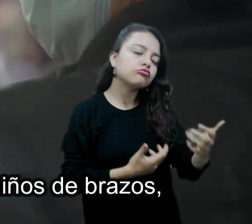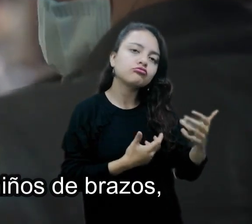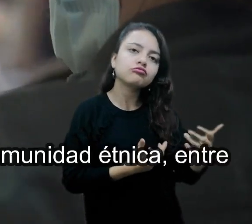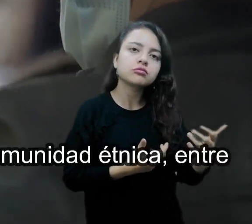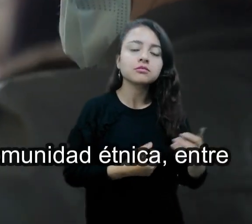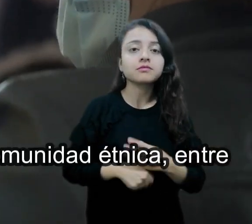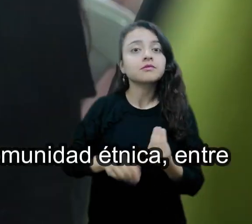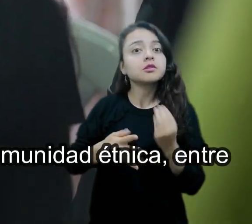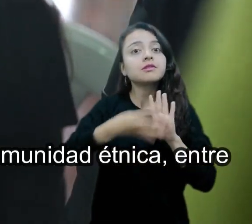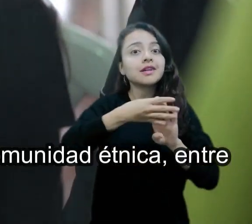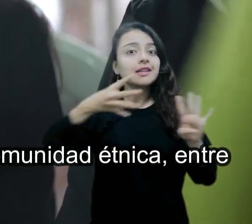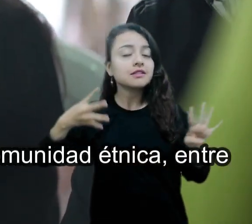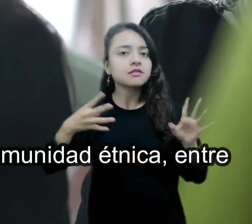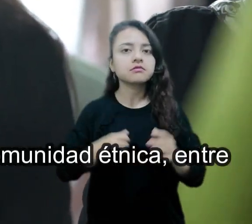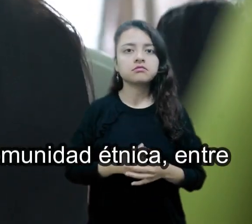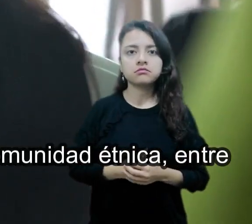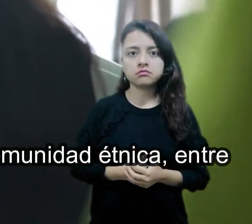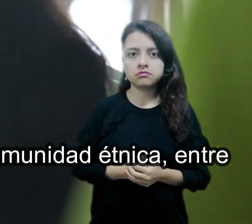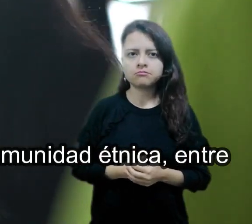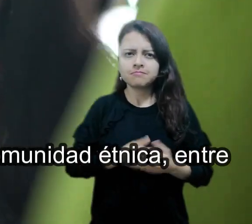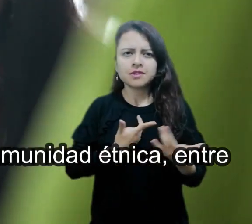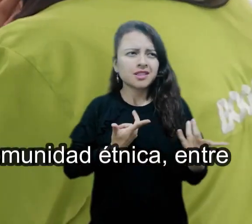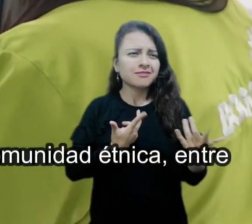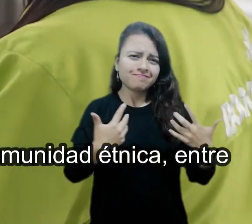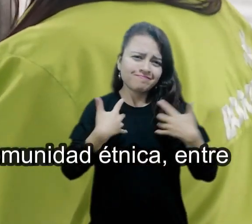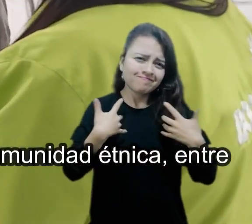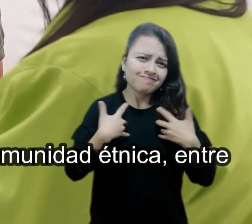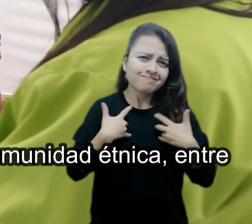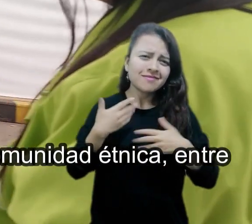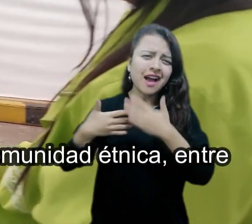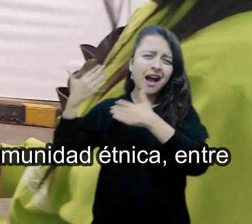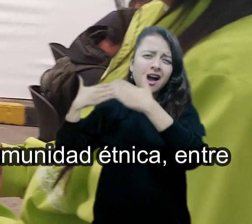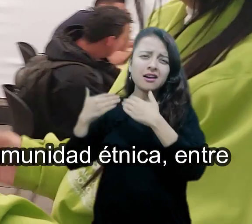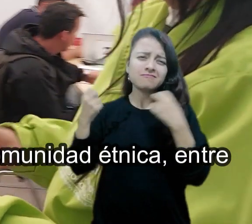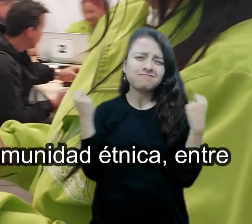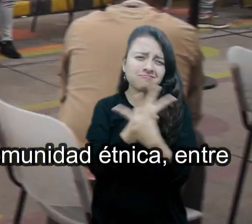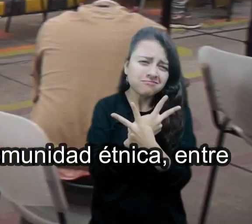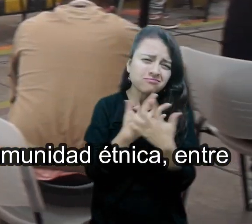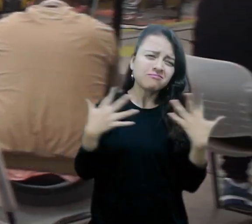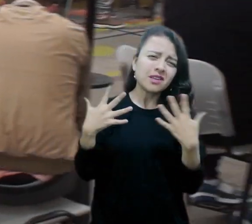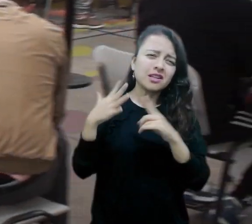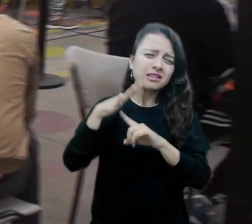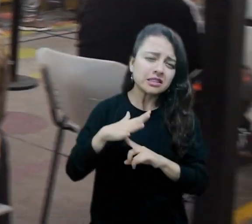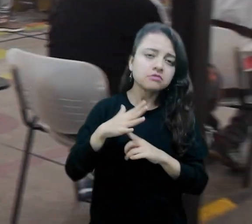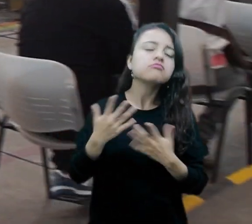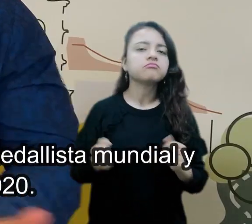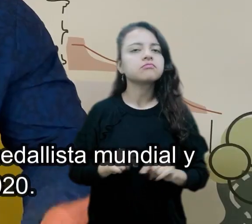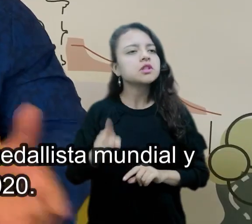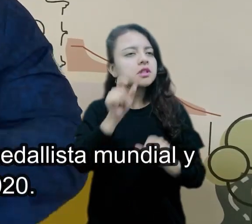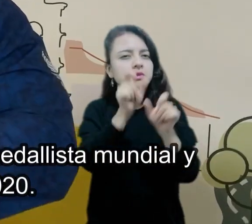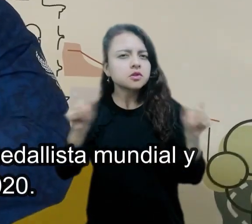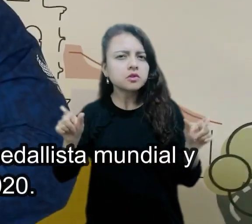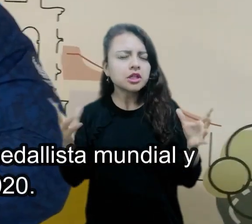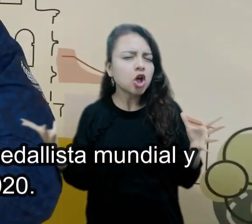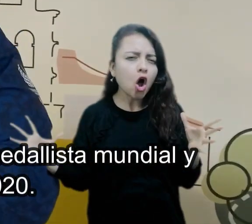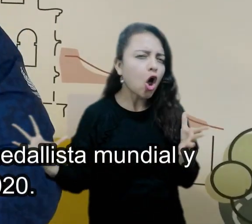brazos, personas LGBTI, víctimas de conflicto armado, comunidad étnica, entre otros. Bueno, soy Fabio Torre,